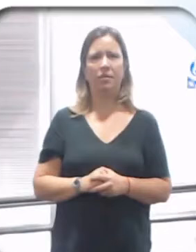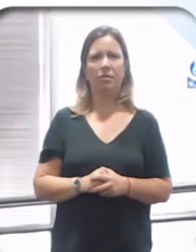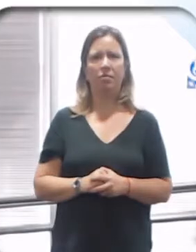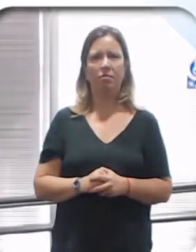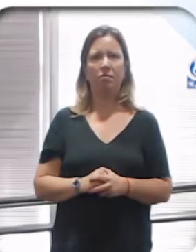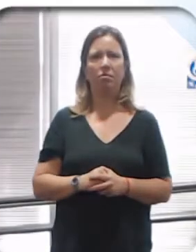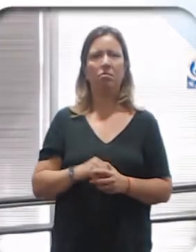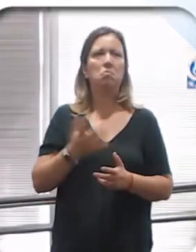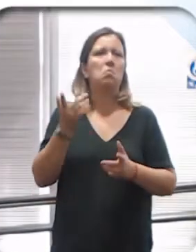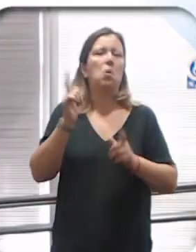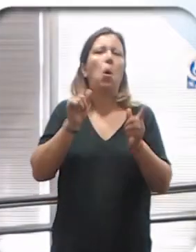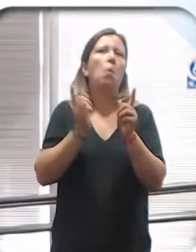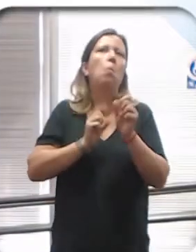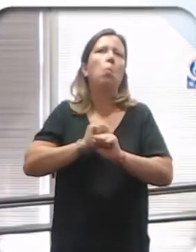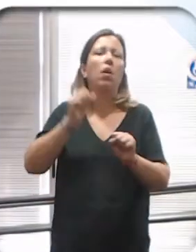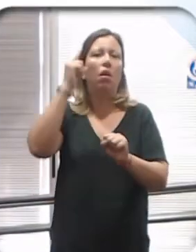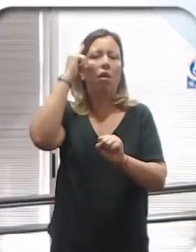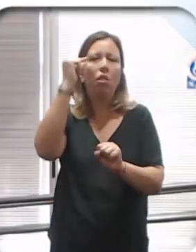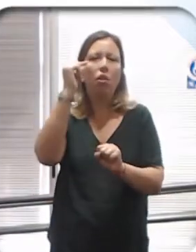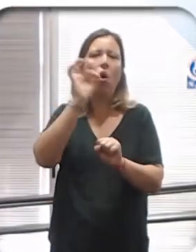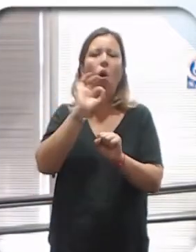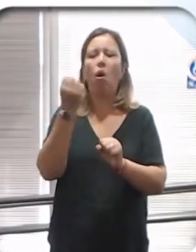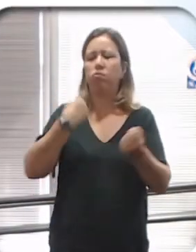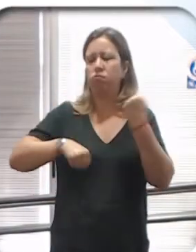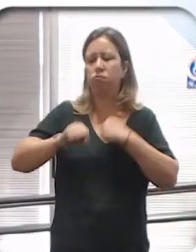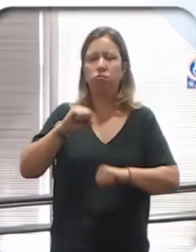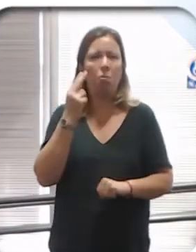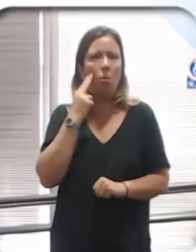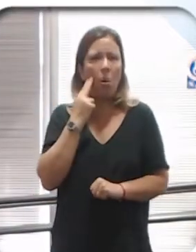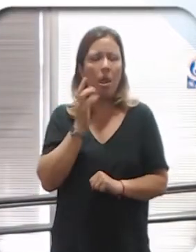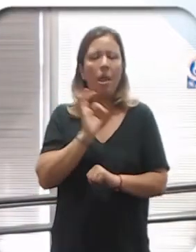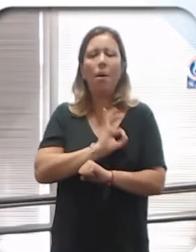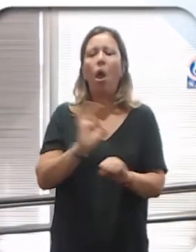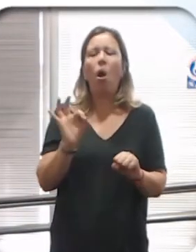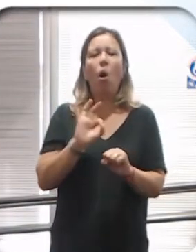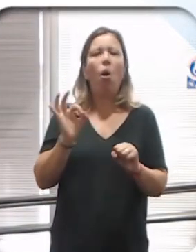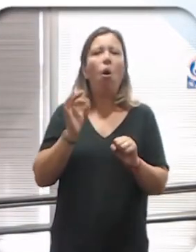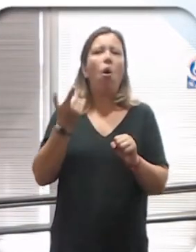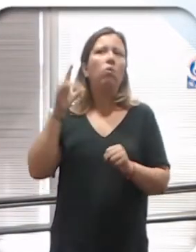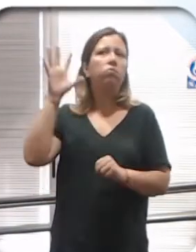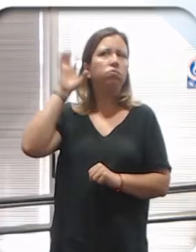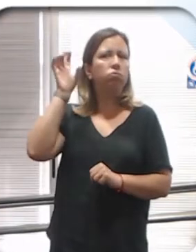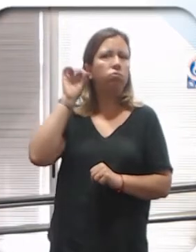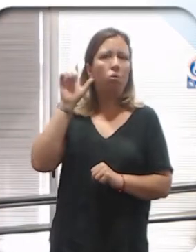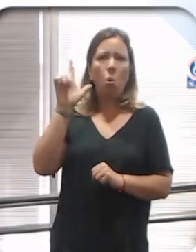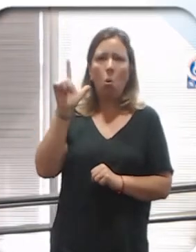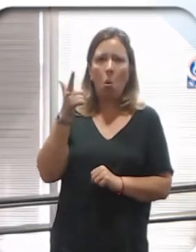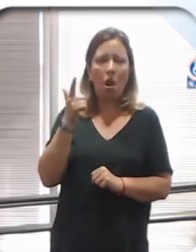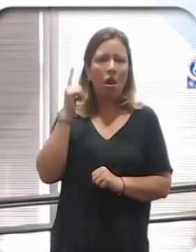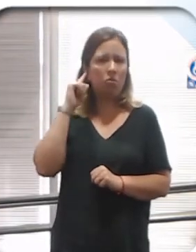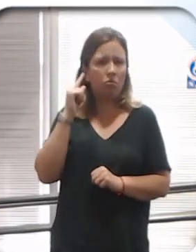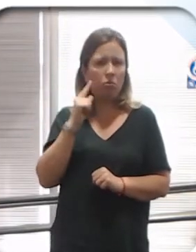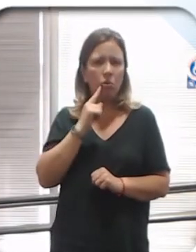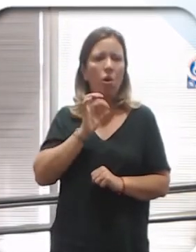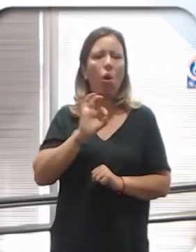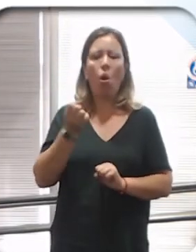Tanto intelectual, motriz, visual, auditiva, motora.